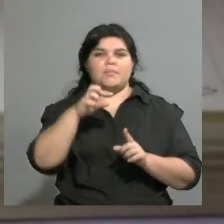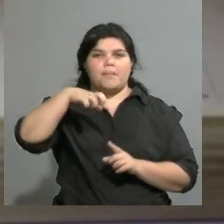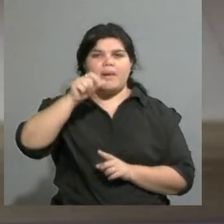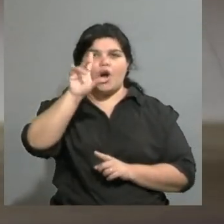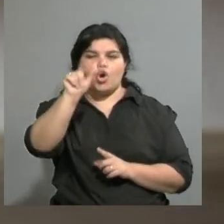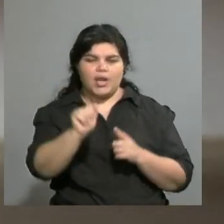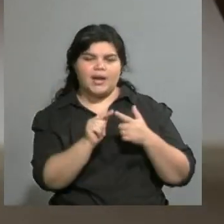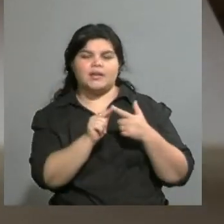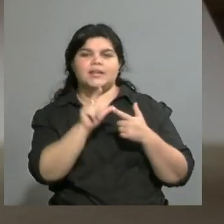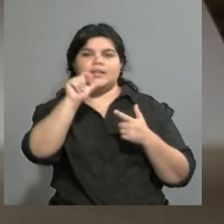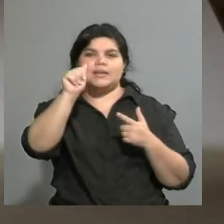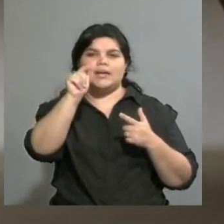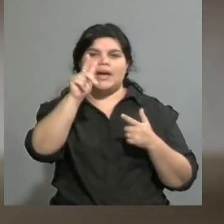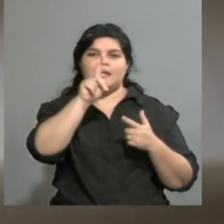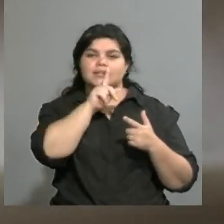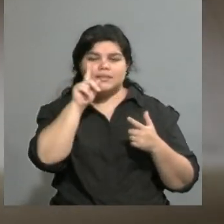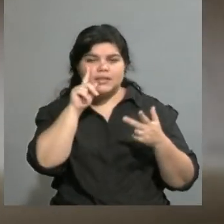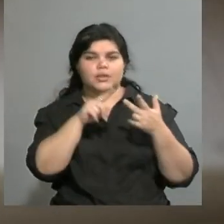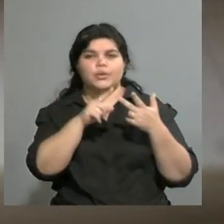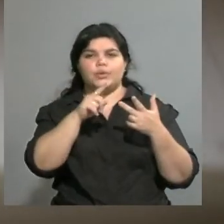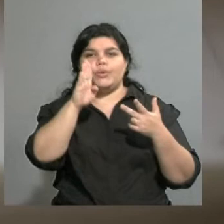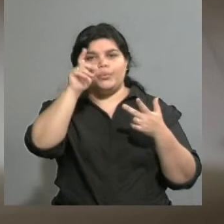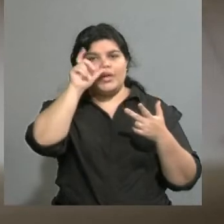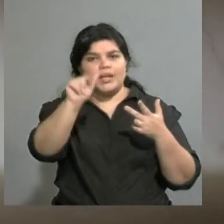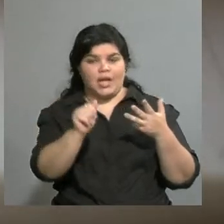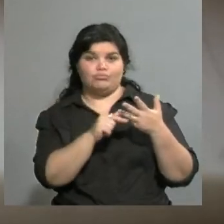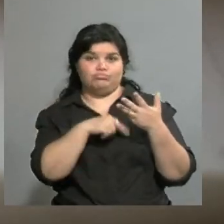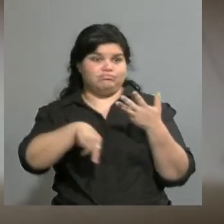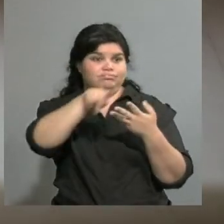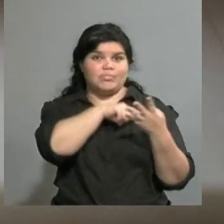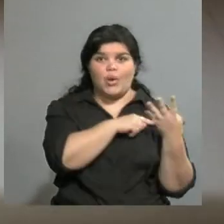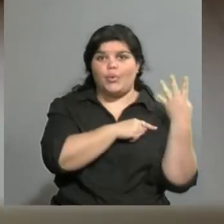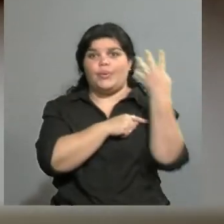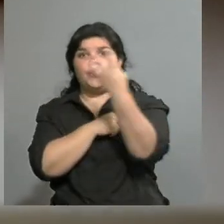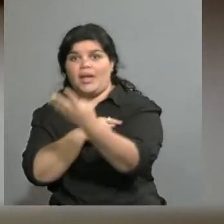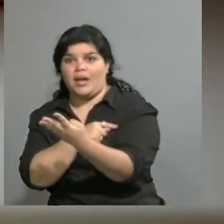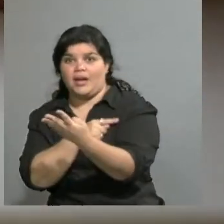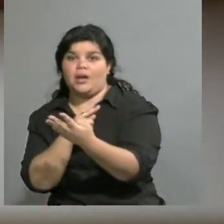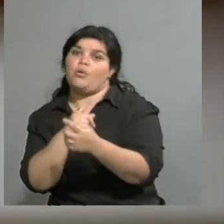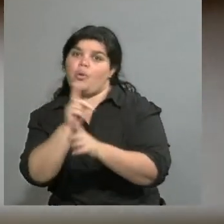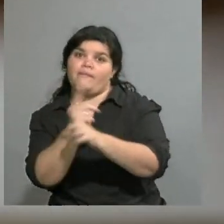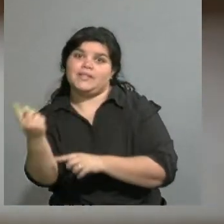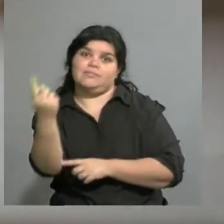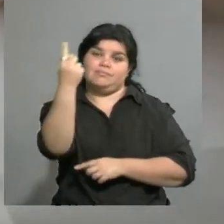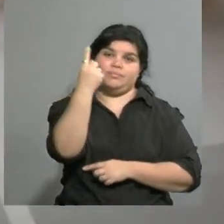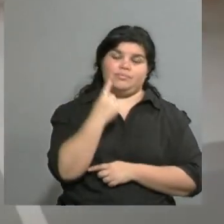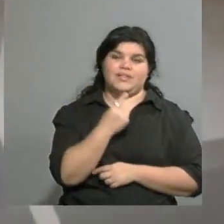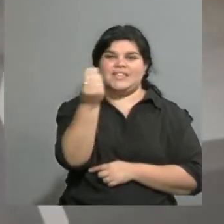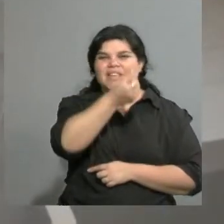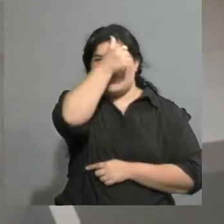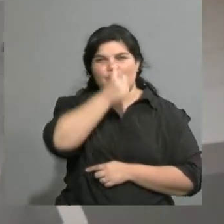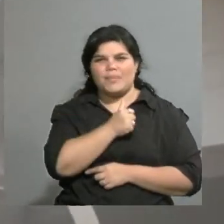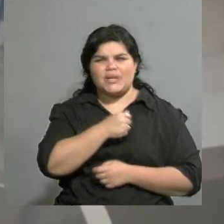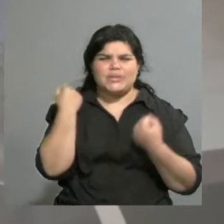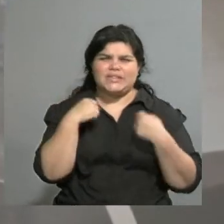Cati Morales, Bela y yo, hemos viajado a San Rafael a ensayar y bueno, esos fines de semana han sido encuentros intensivos de muchas muchas